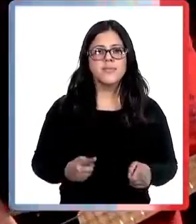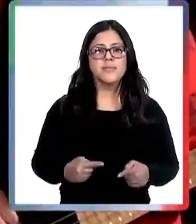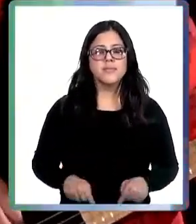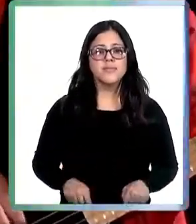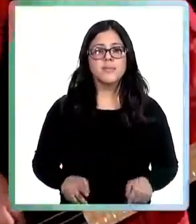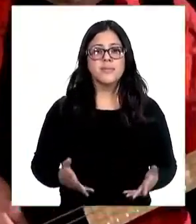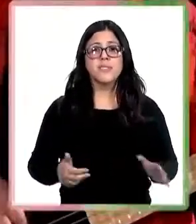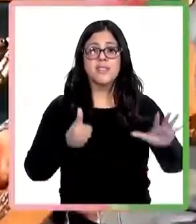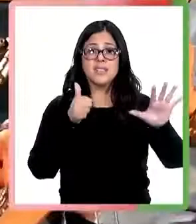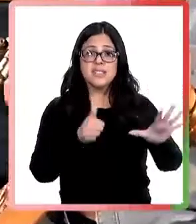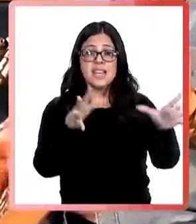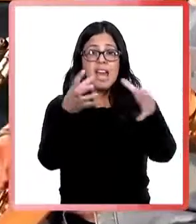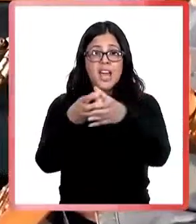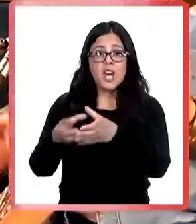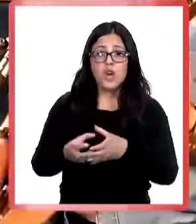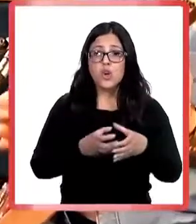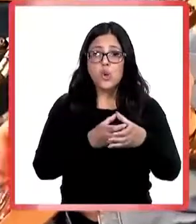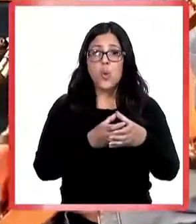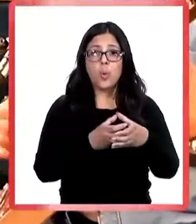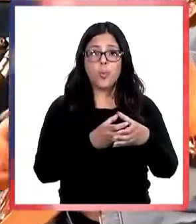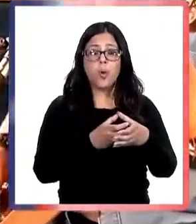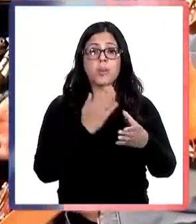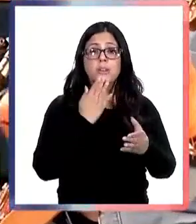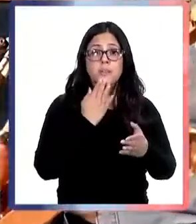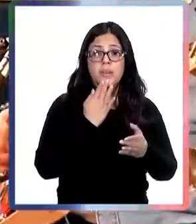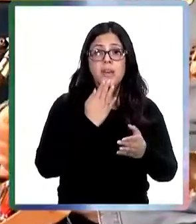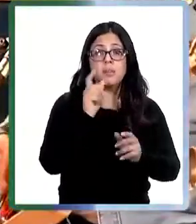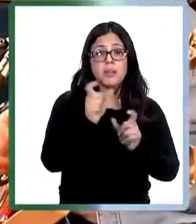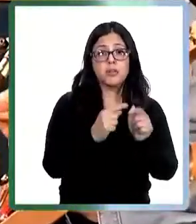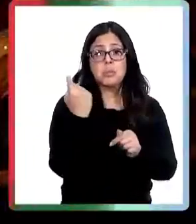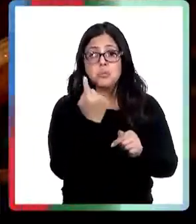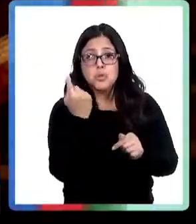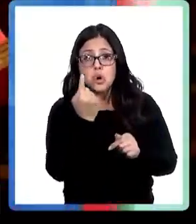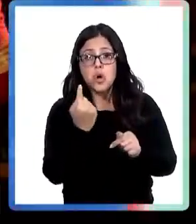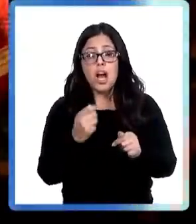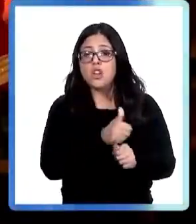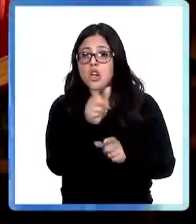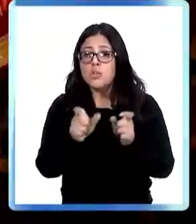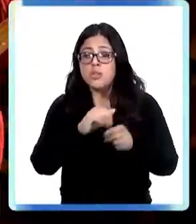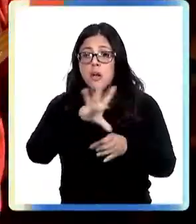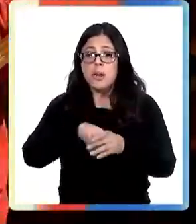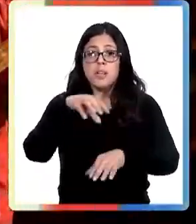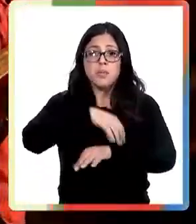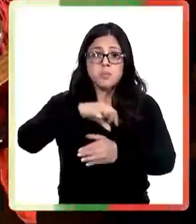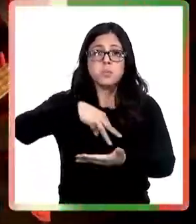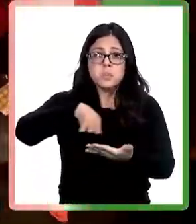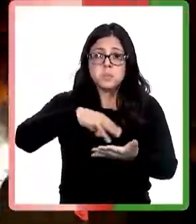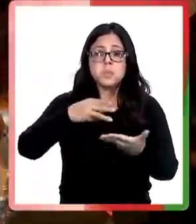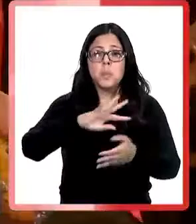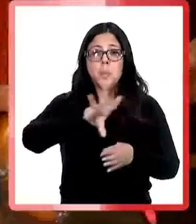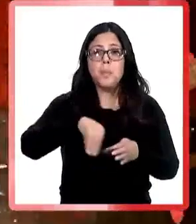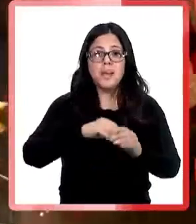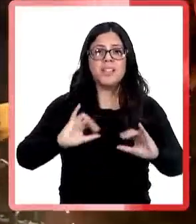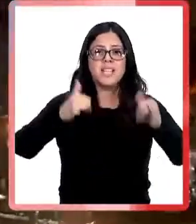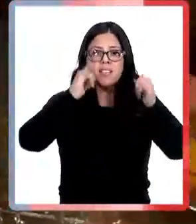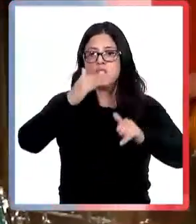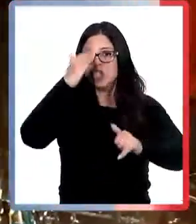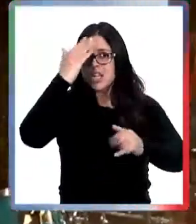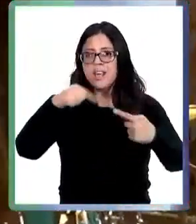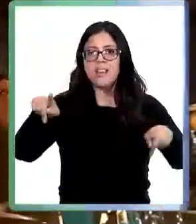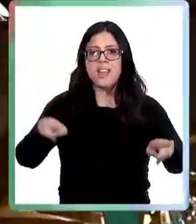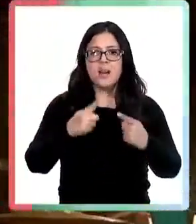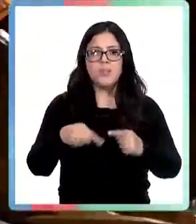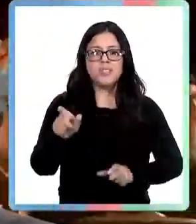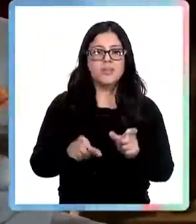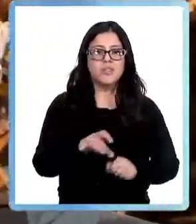6 sepantas e igual número de solistas o todos del Maule serán parte de esta celebración regional del Día de la Música y los